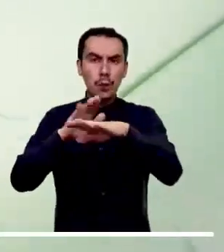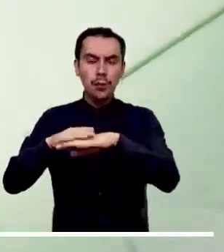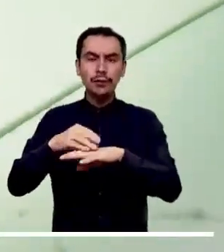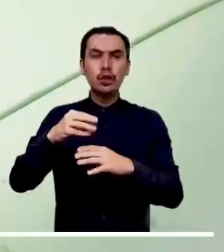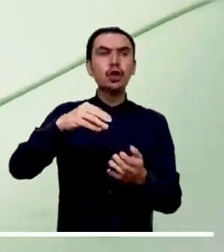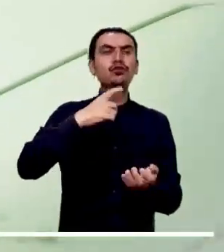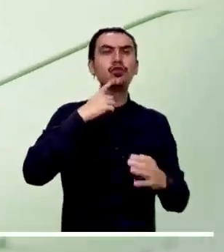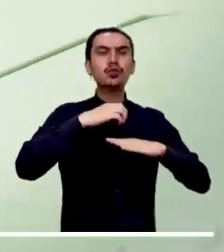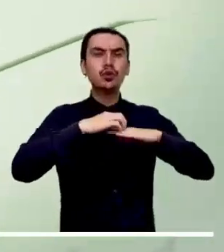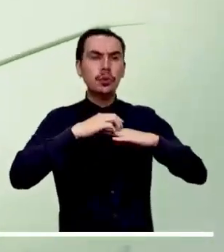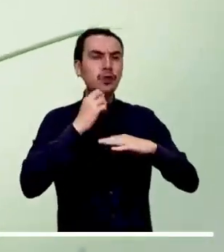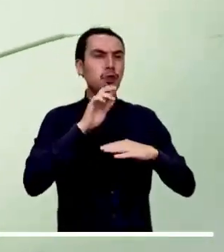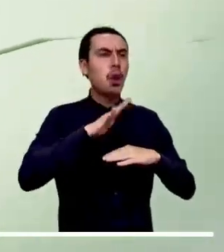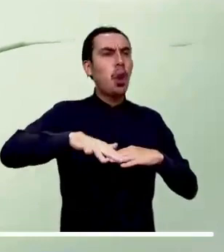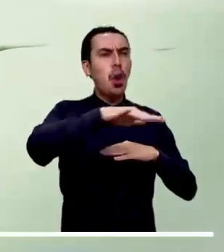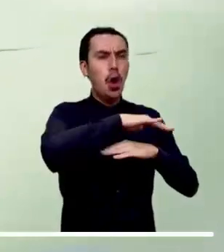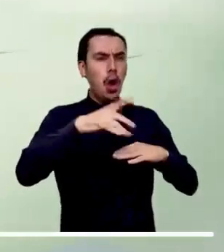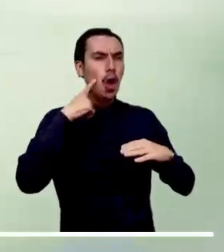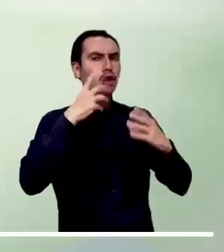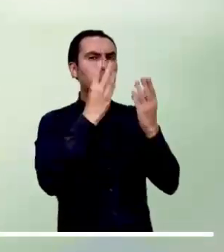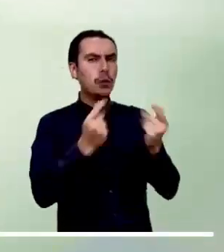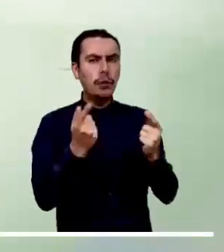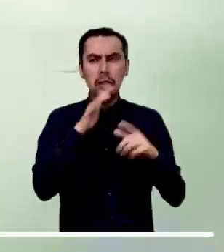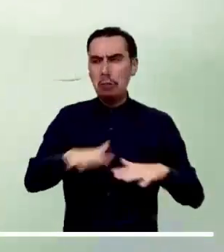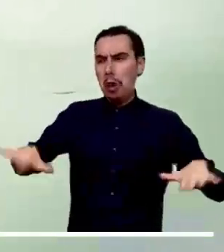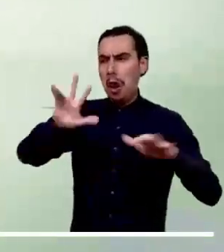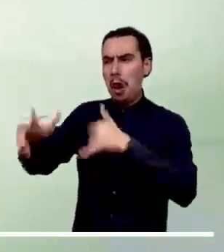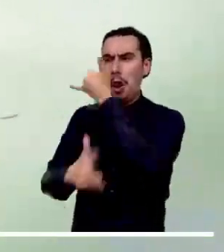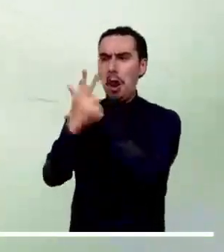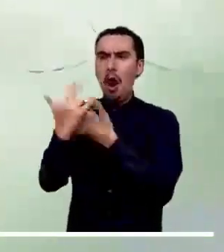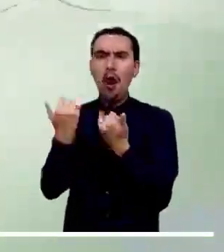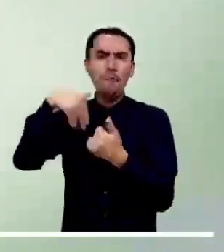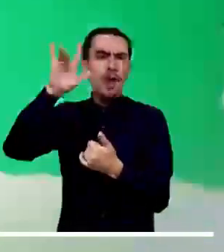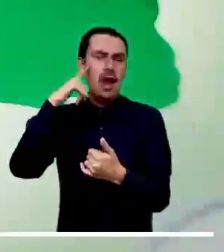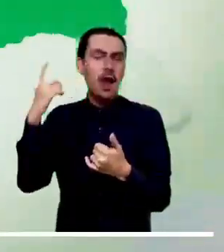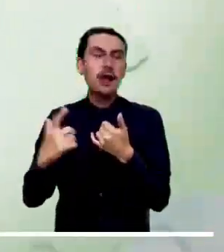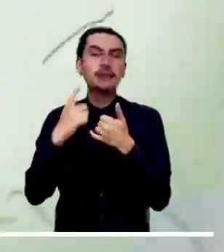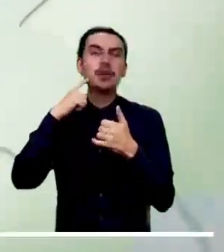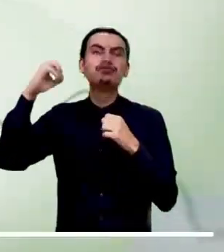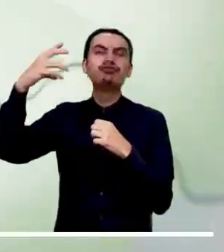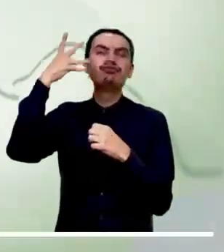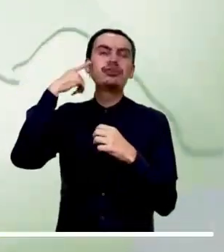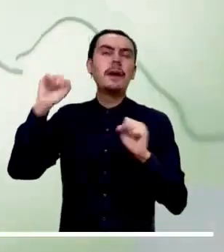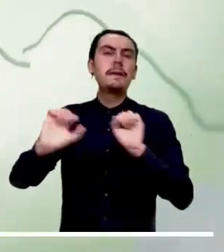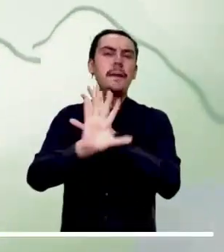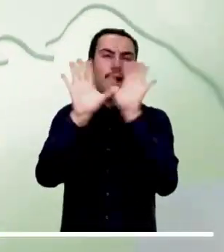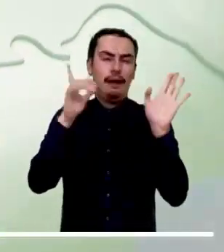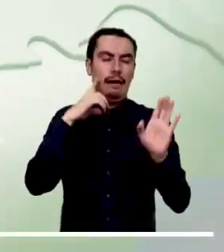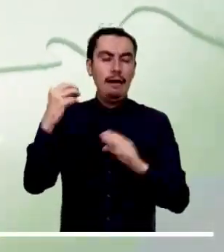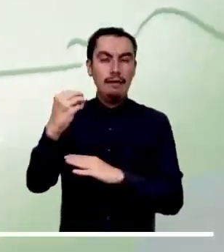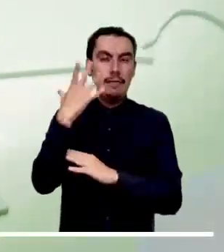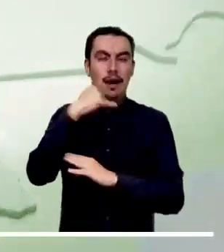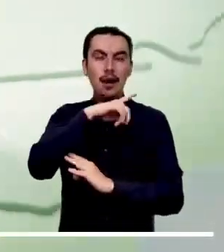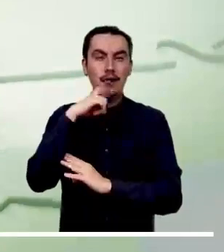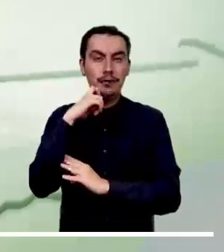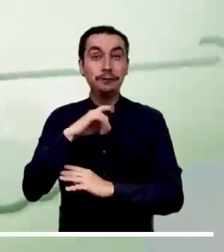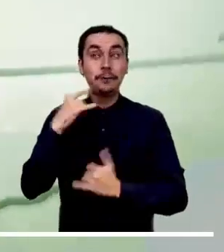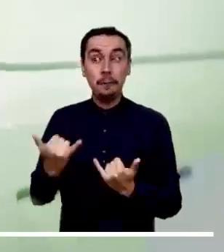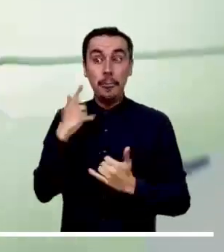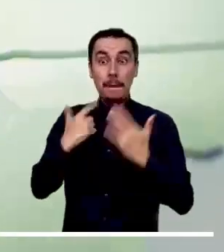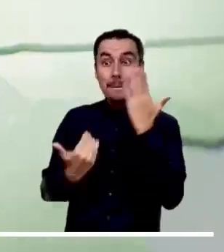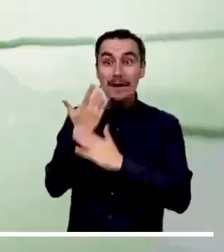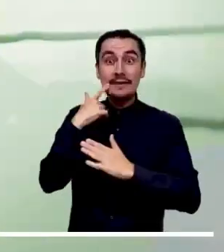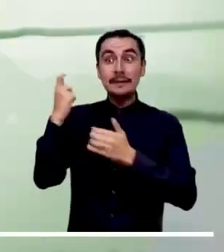y centro de Tolima. Lluviznas ocasionales son probables en Cundinamarca, Boyacá, Caldas y Fisaralda. La Orinoquía